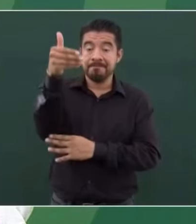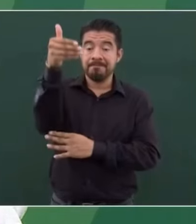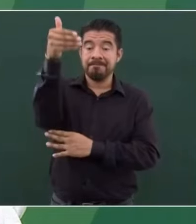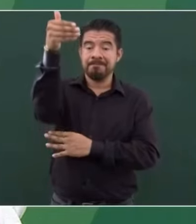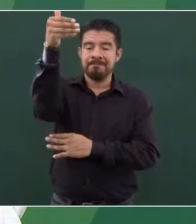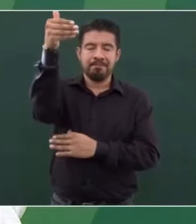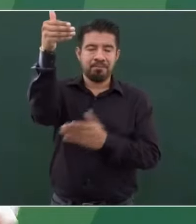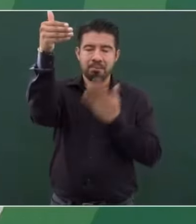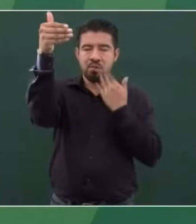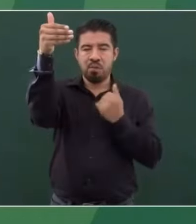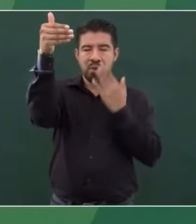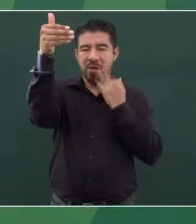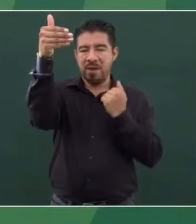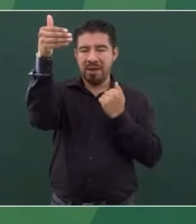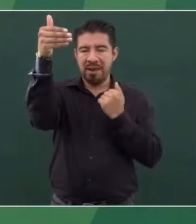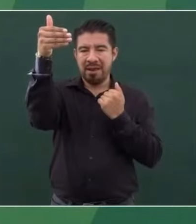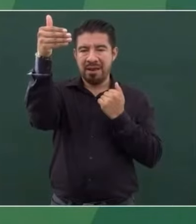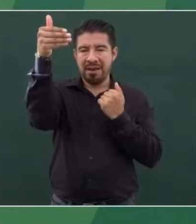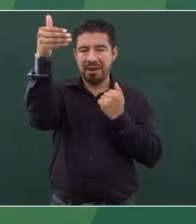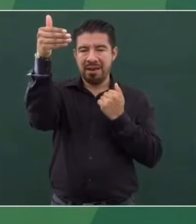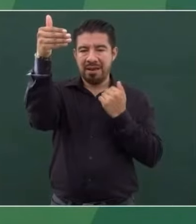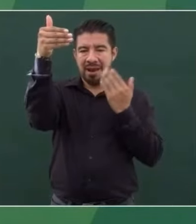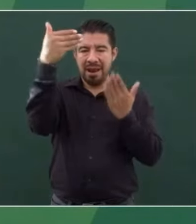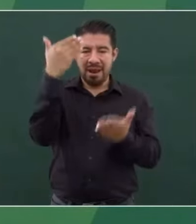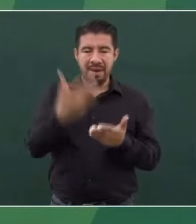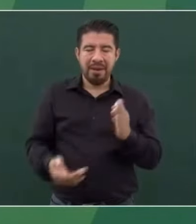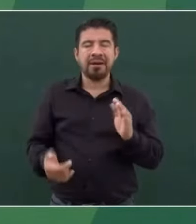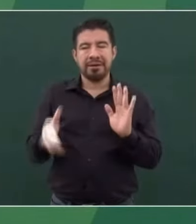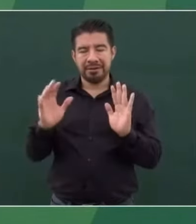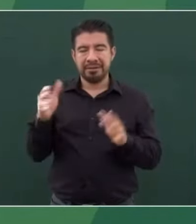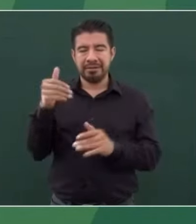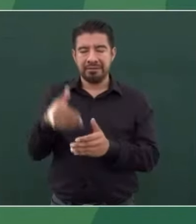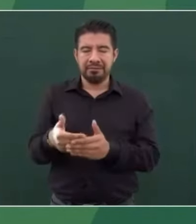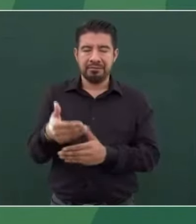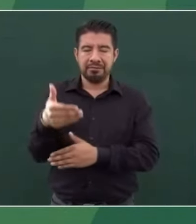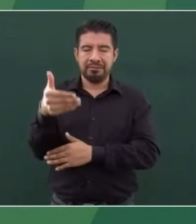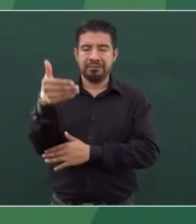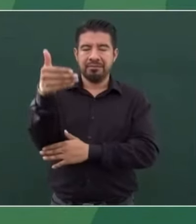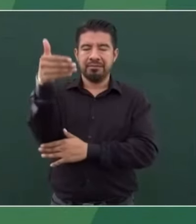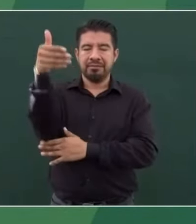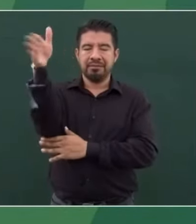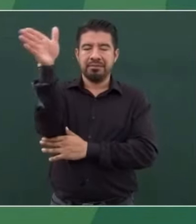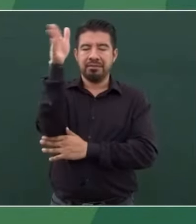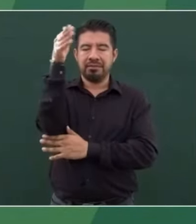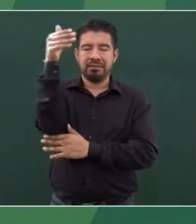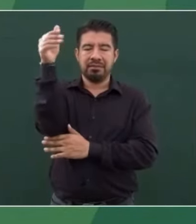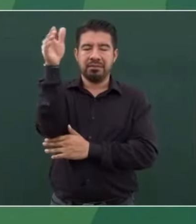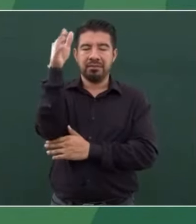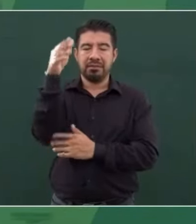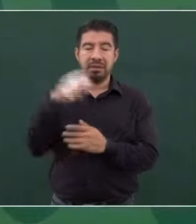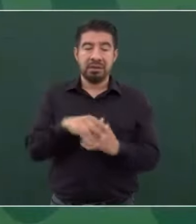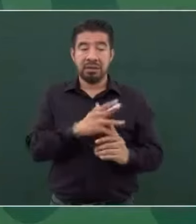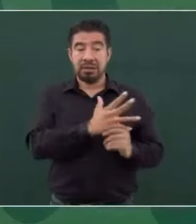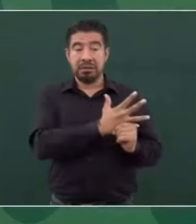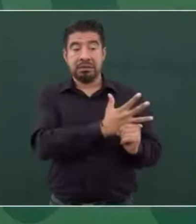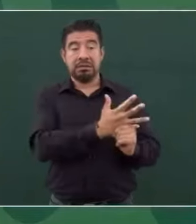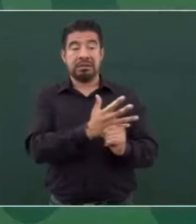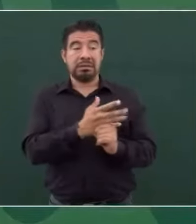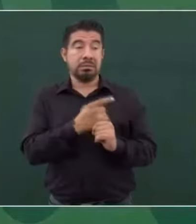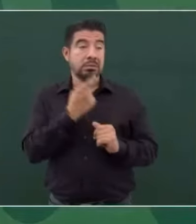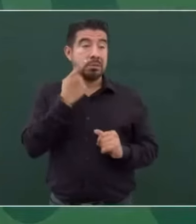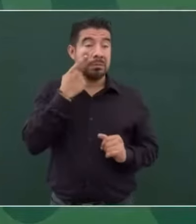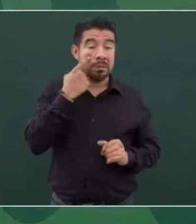PRD, porque siempre ellos han legislado, han gobernado solamente a